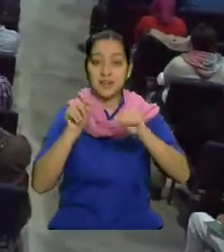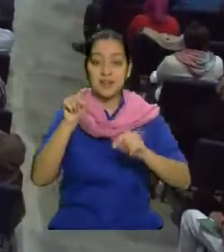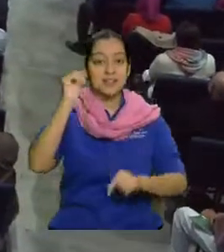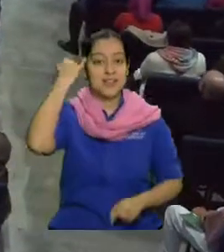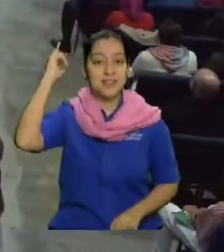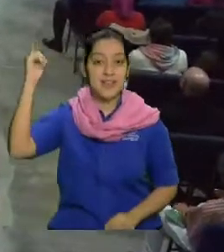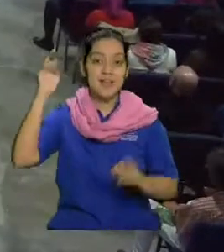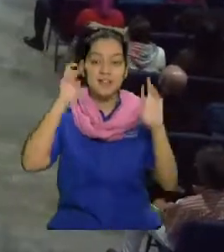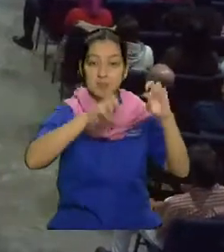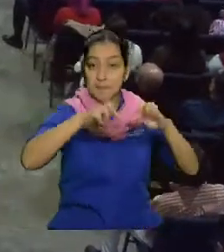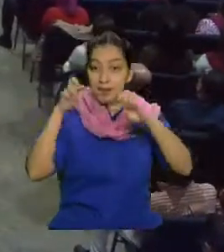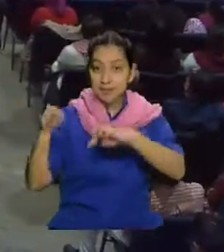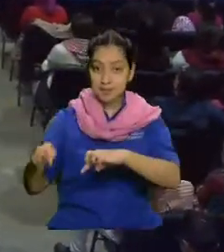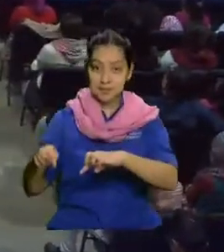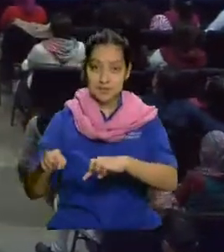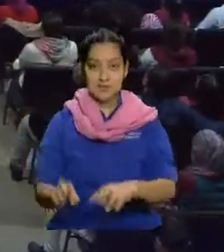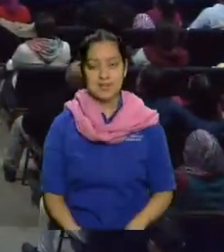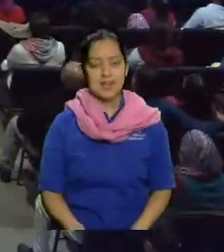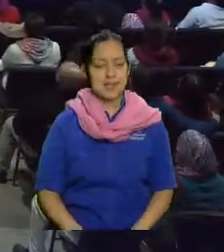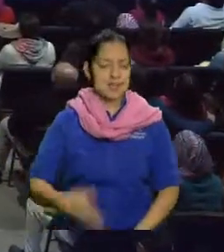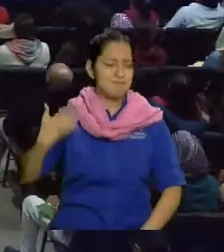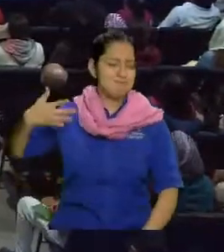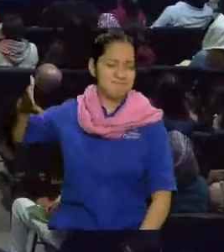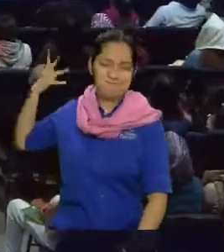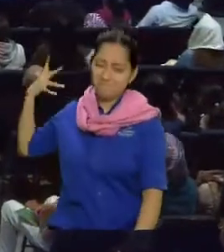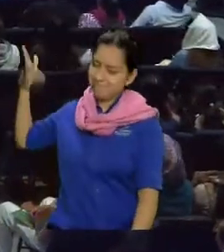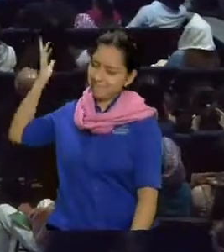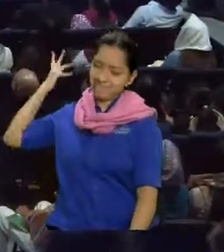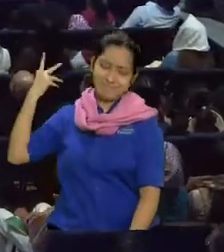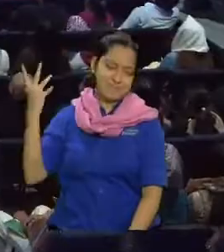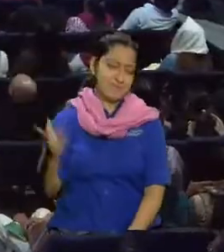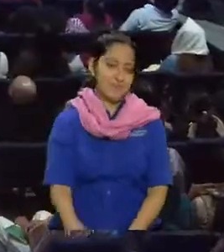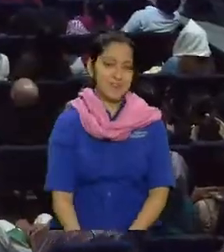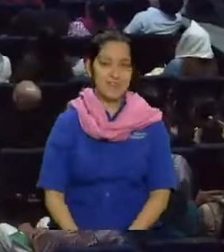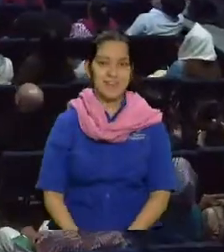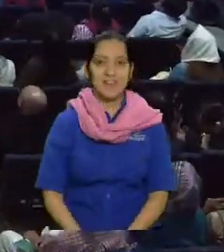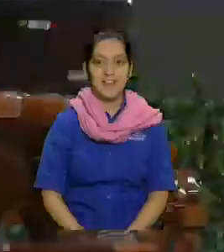a la gente. Y desde los tiempos de San Pedro Infante.